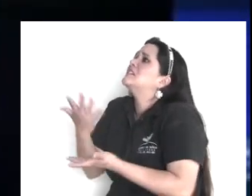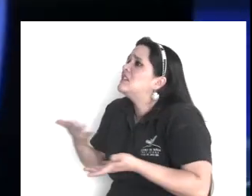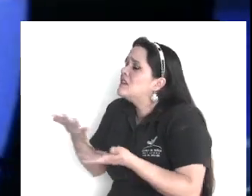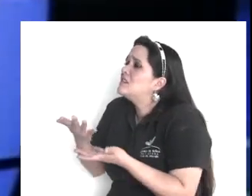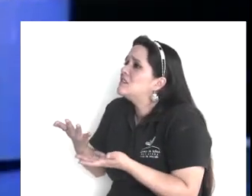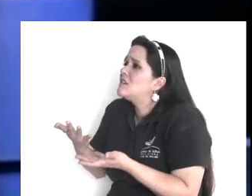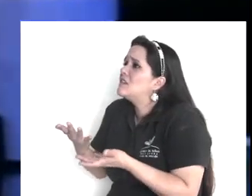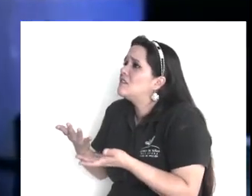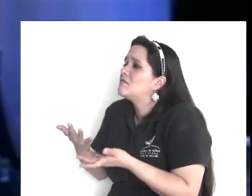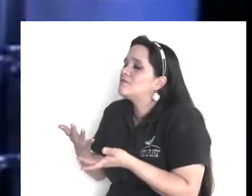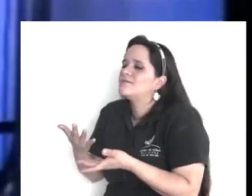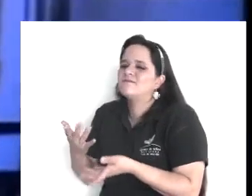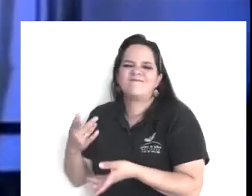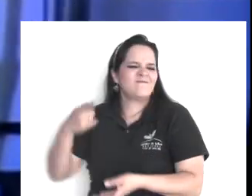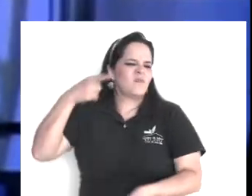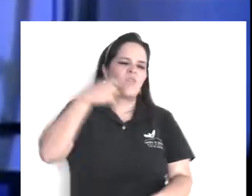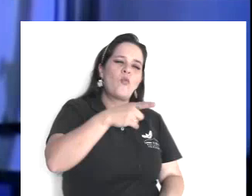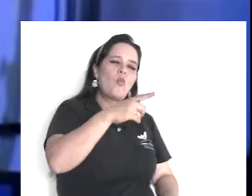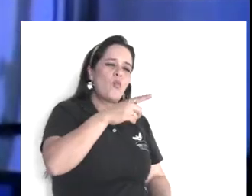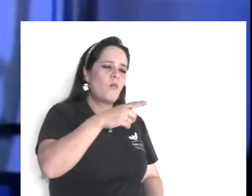supe, ya supe,